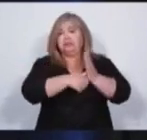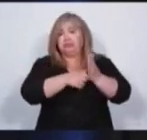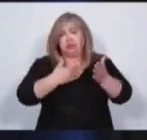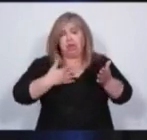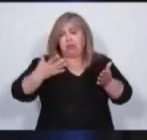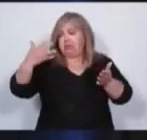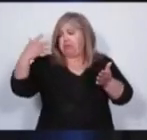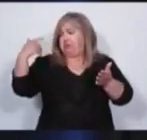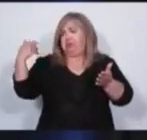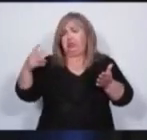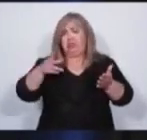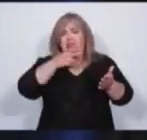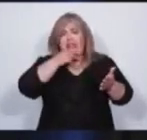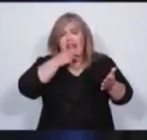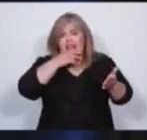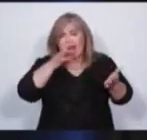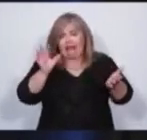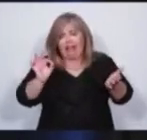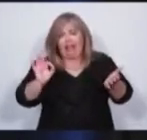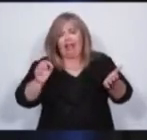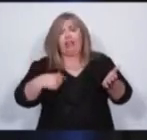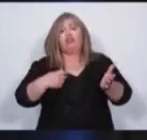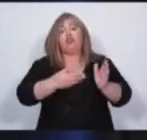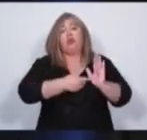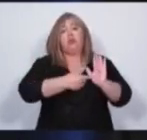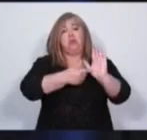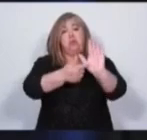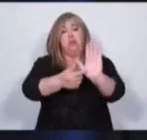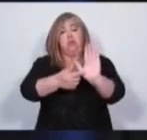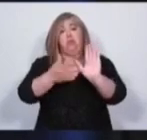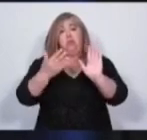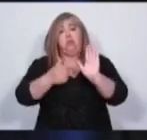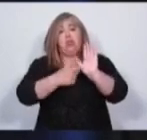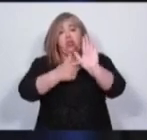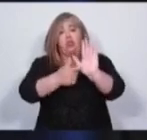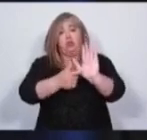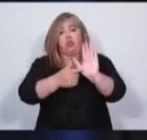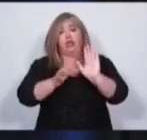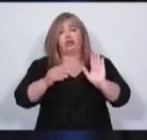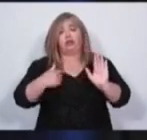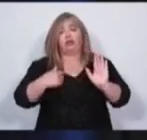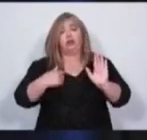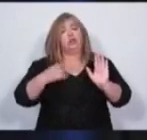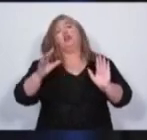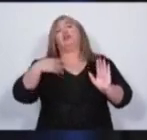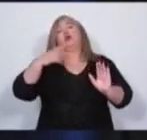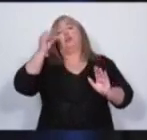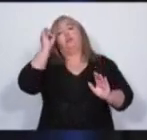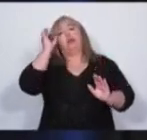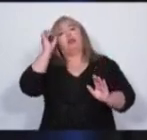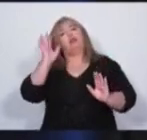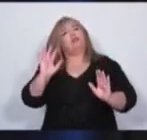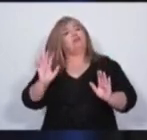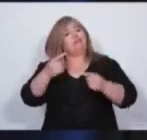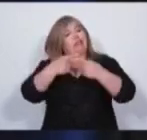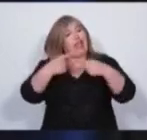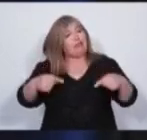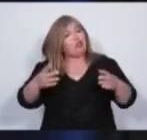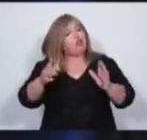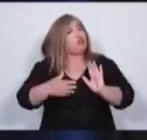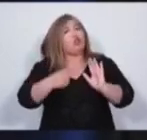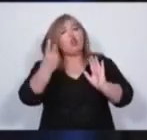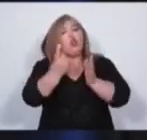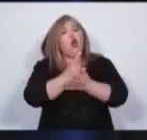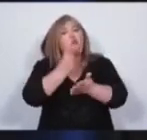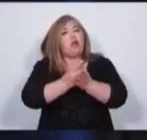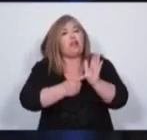decir ni hacer con respecto a la parte de lo que ha sucedido con el intendente de las CELAS. Candidato, le recordamos que no puede exponer ningún tipo de elemento. Lo que sí les